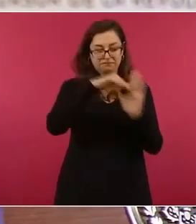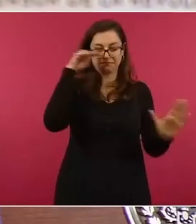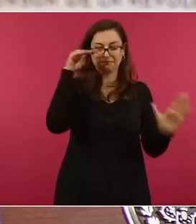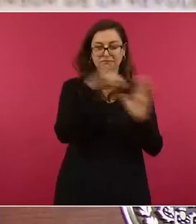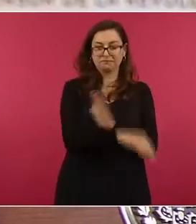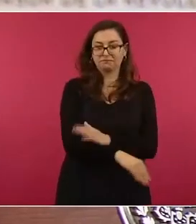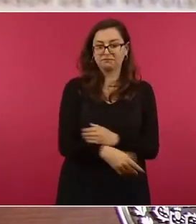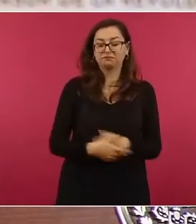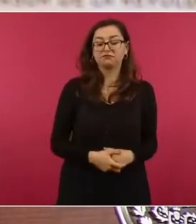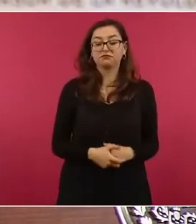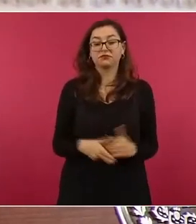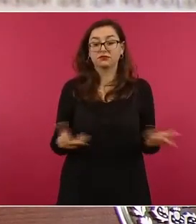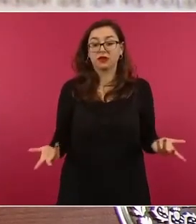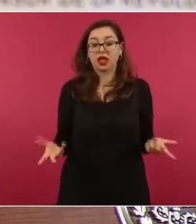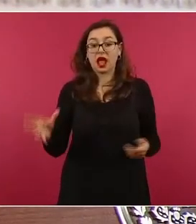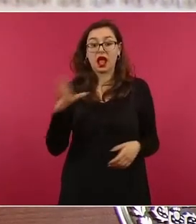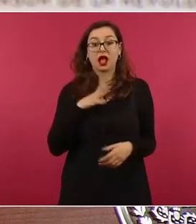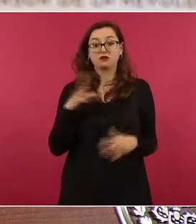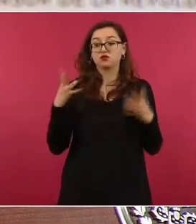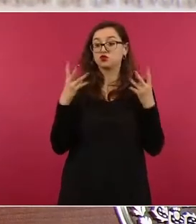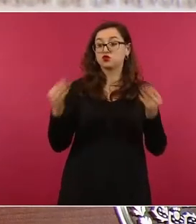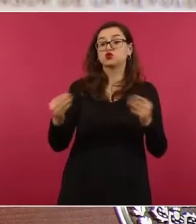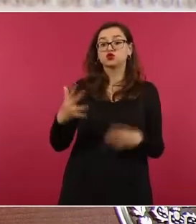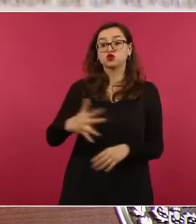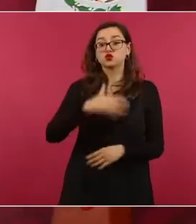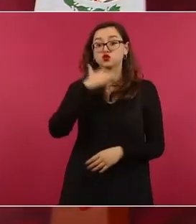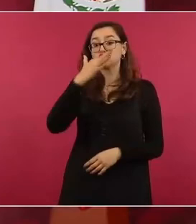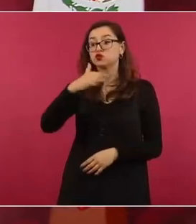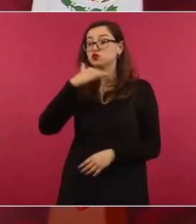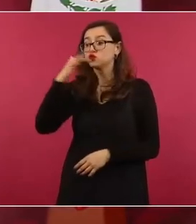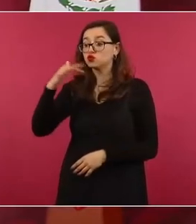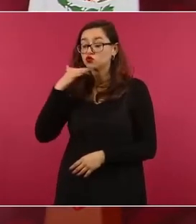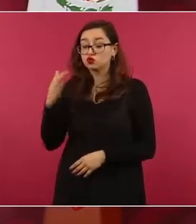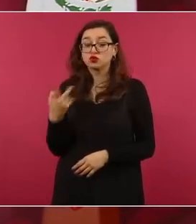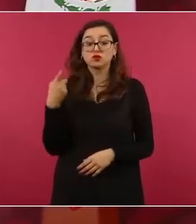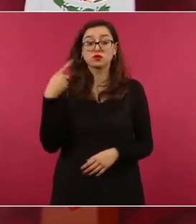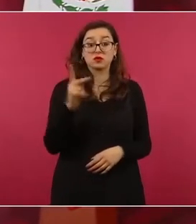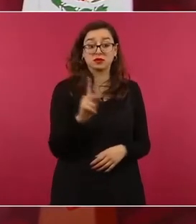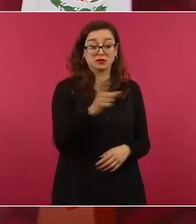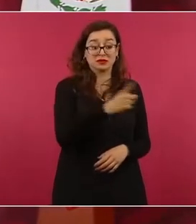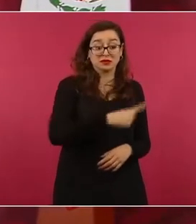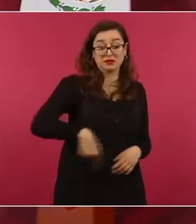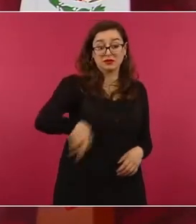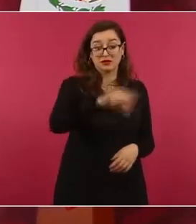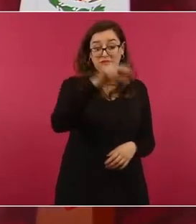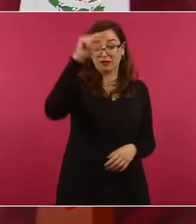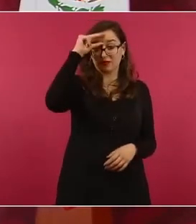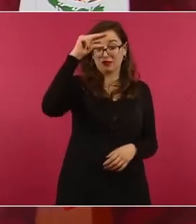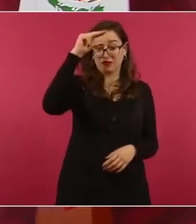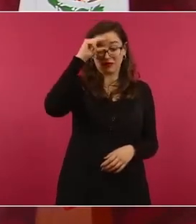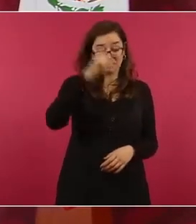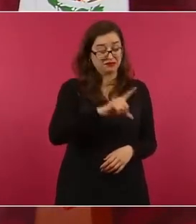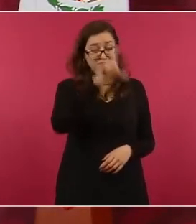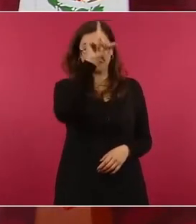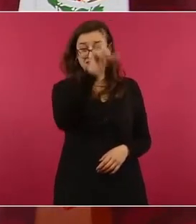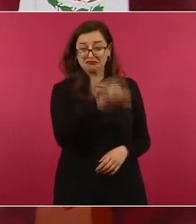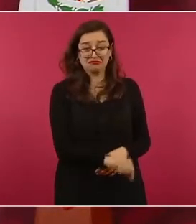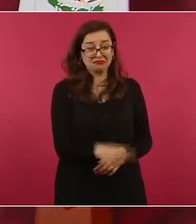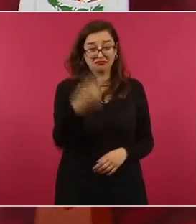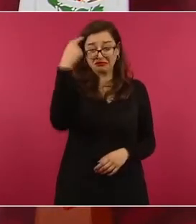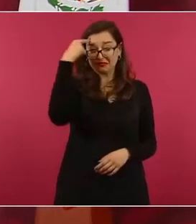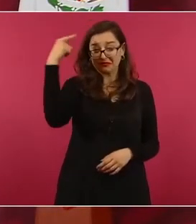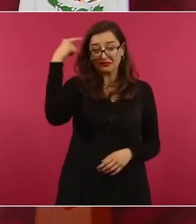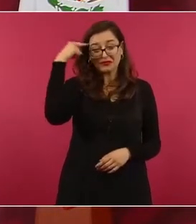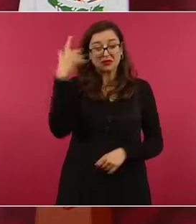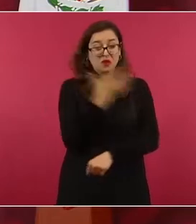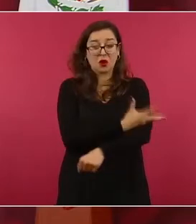deshonestidad intelectual, vulgaridad del pensamiento,